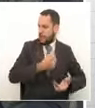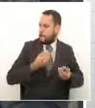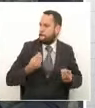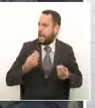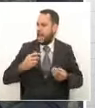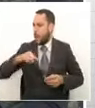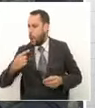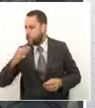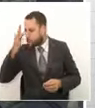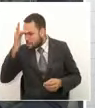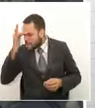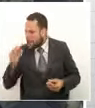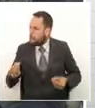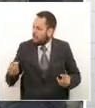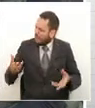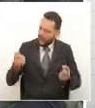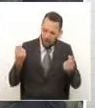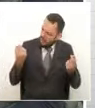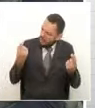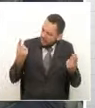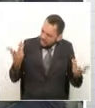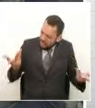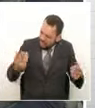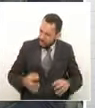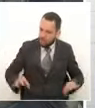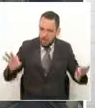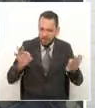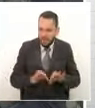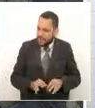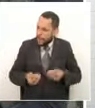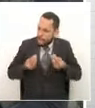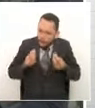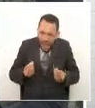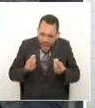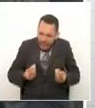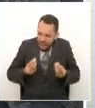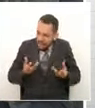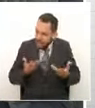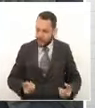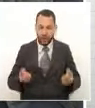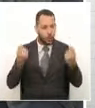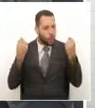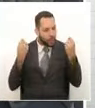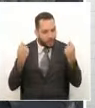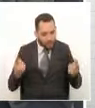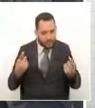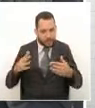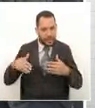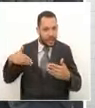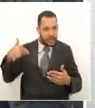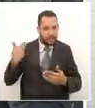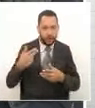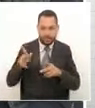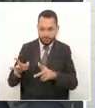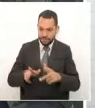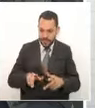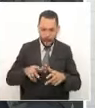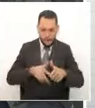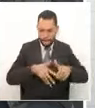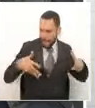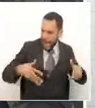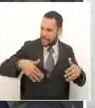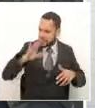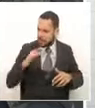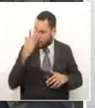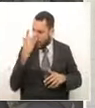¿qué es un hospital de cuarto nivel? ¿por qué es tan importante? ¿por qué es el segundo proyecto más importante después del viaducto César Gavira Trujillo brevemente doctor